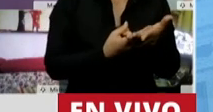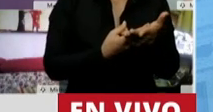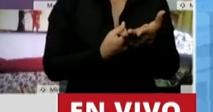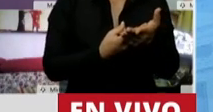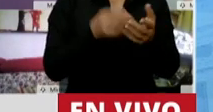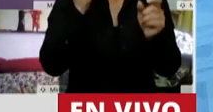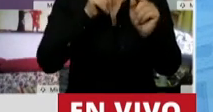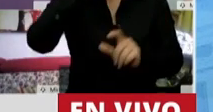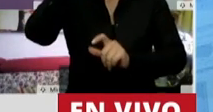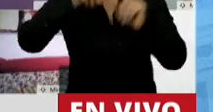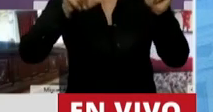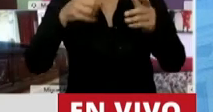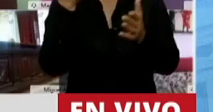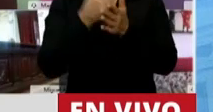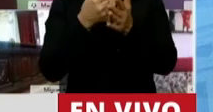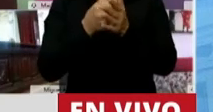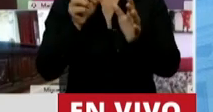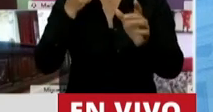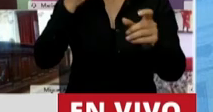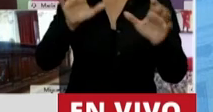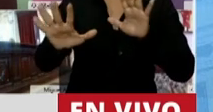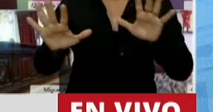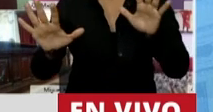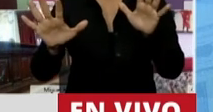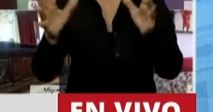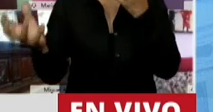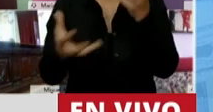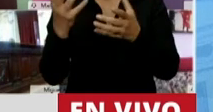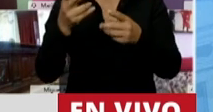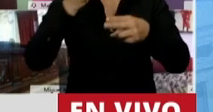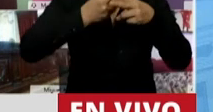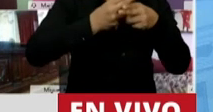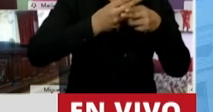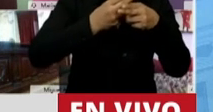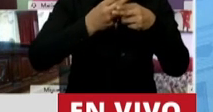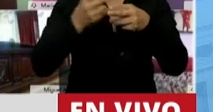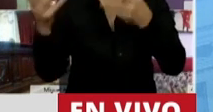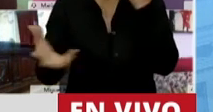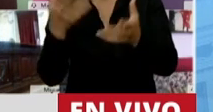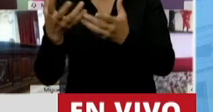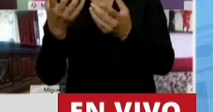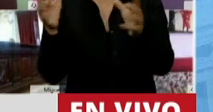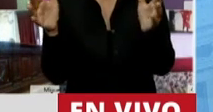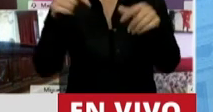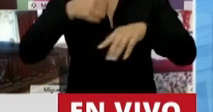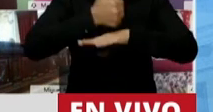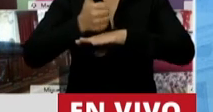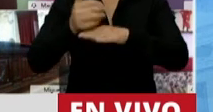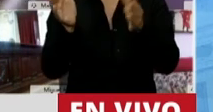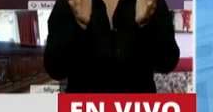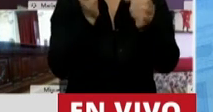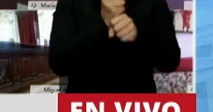los brigadistas de incendios, tanto de parques como el manejo del fuego, que están hoy junto al Poder